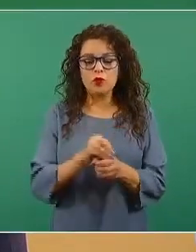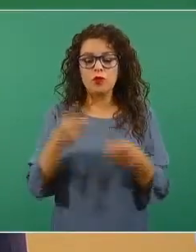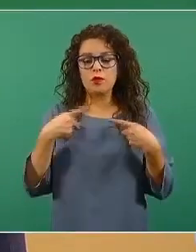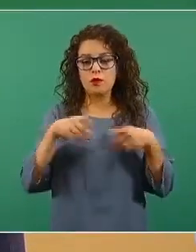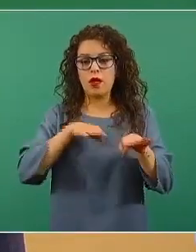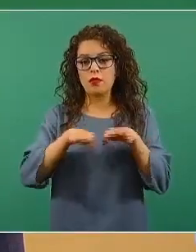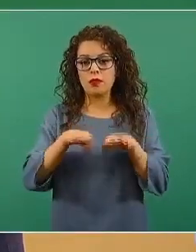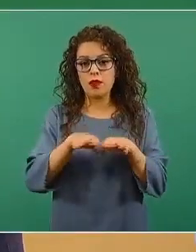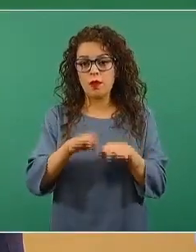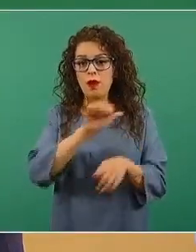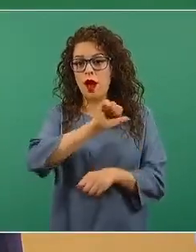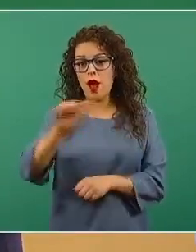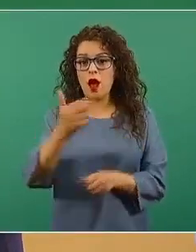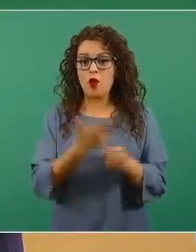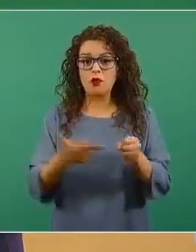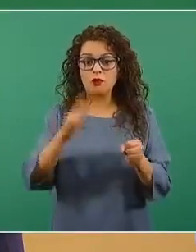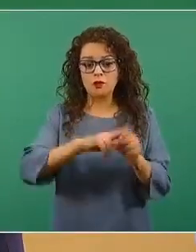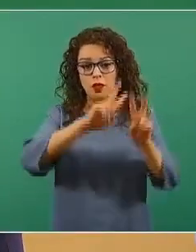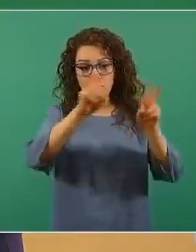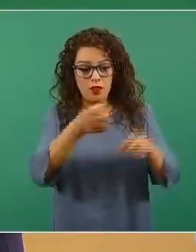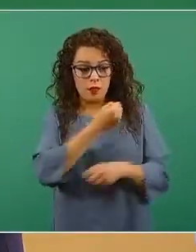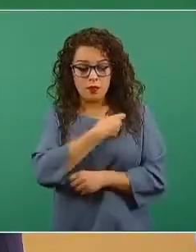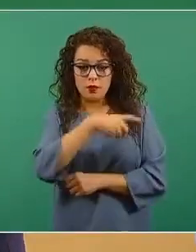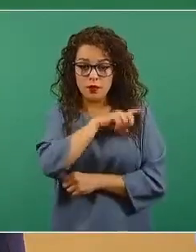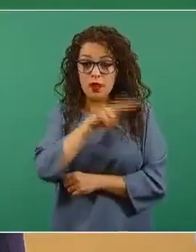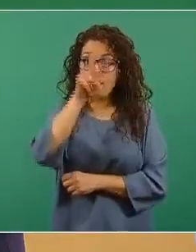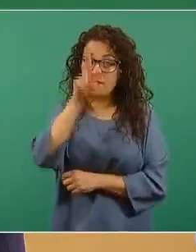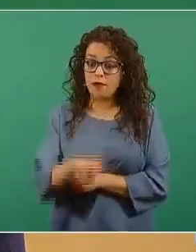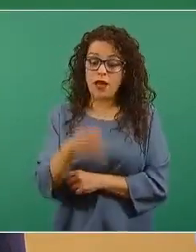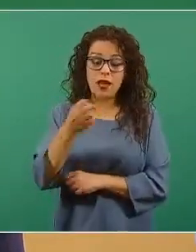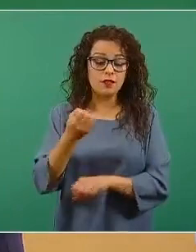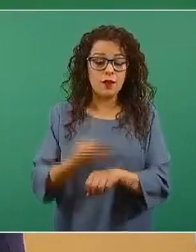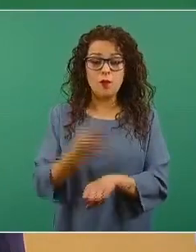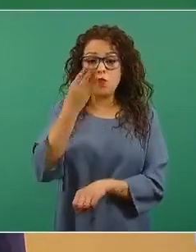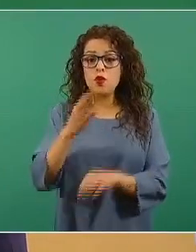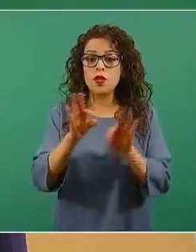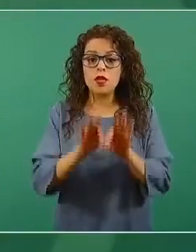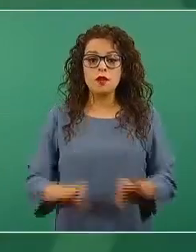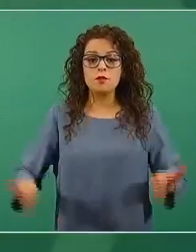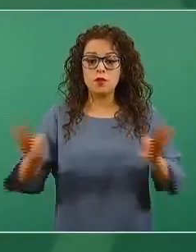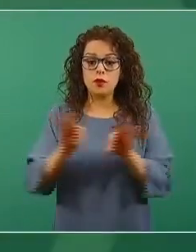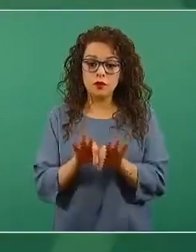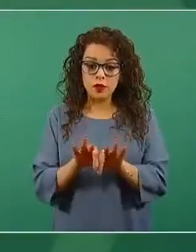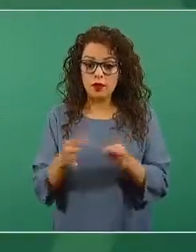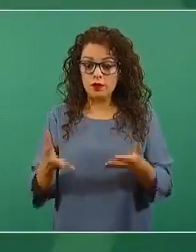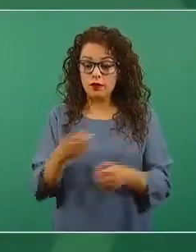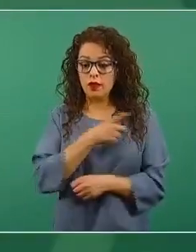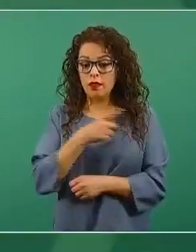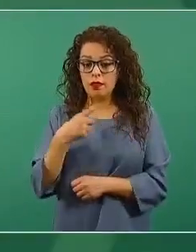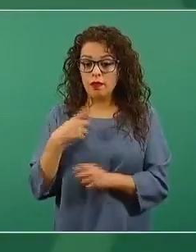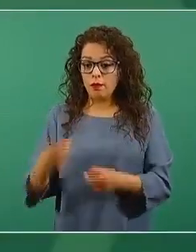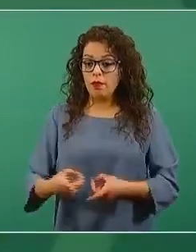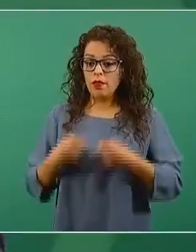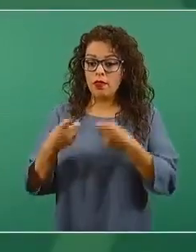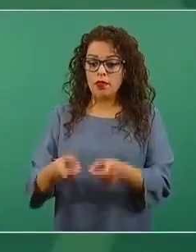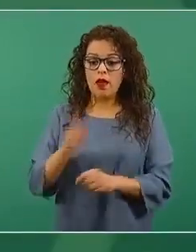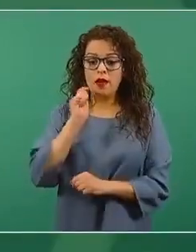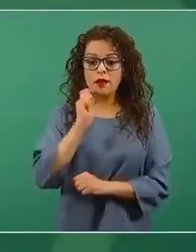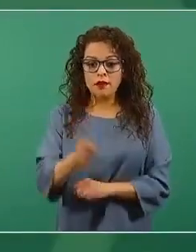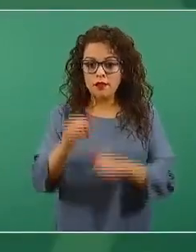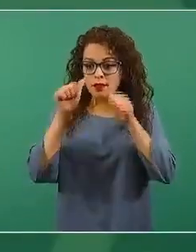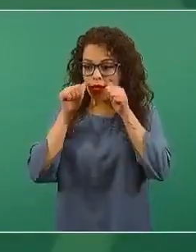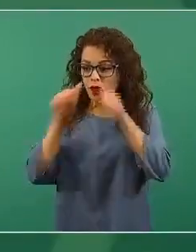Nacional de Salud somos de suma importancia para la atención de esta